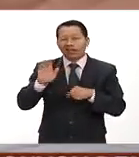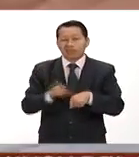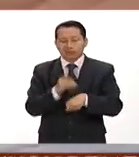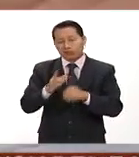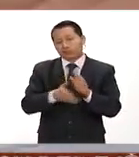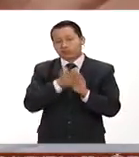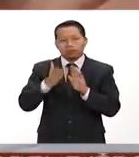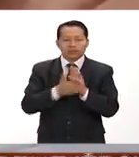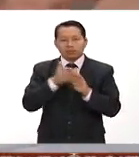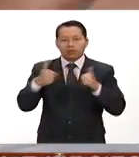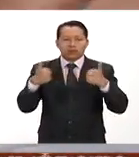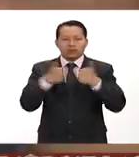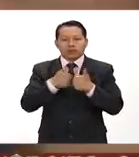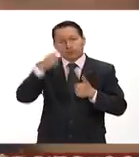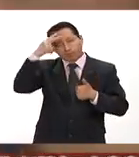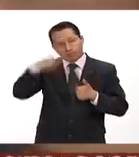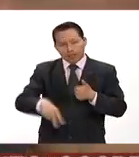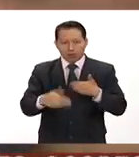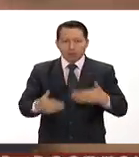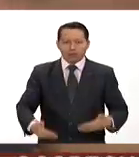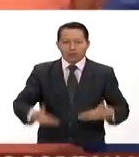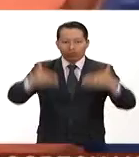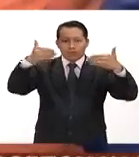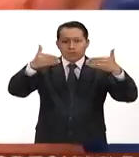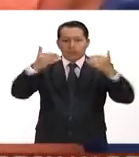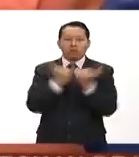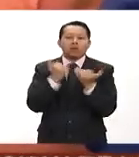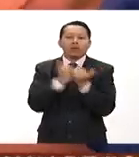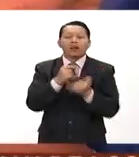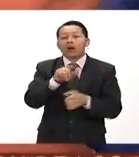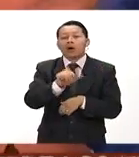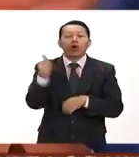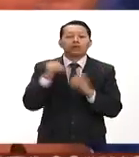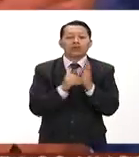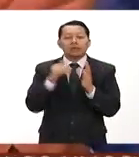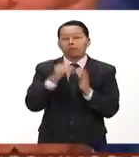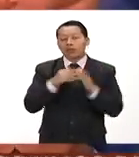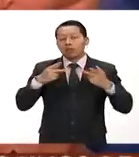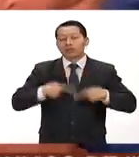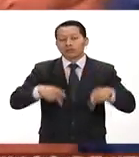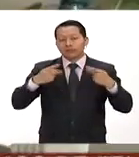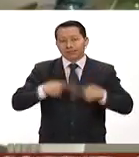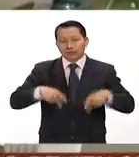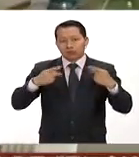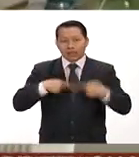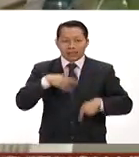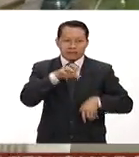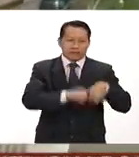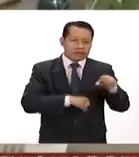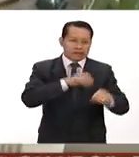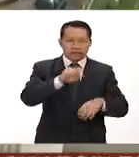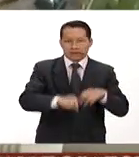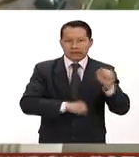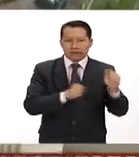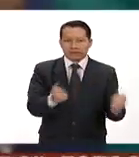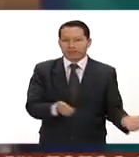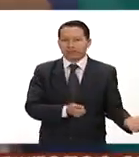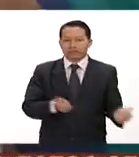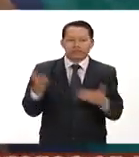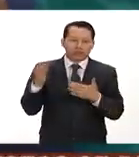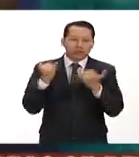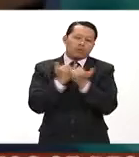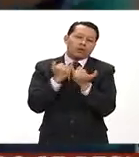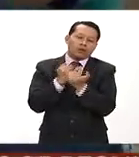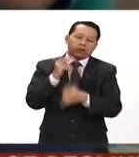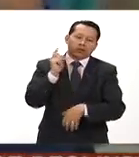un muro en la frontera con México deportaría a 11 millones de indocumentados en caso de ganar las elecciones